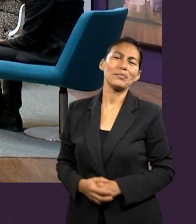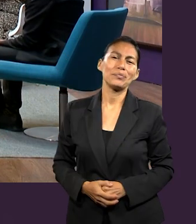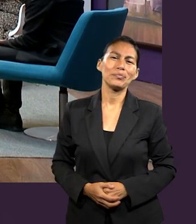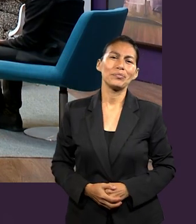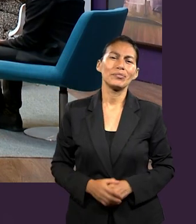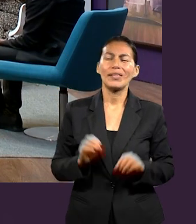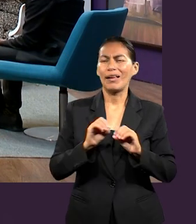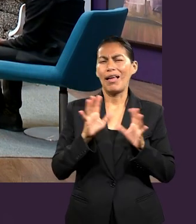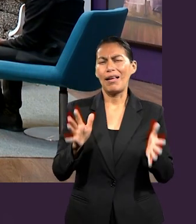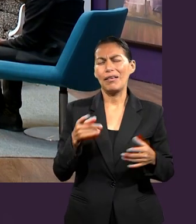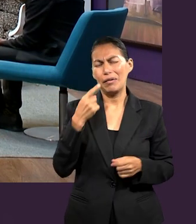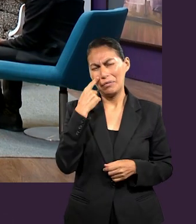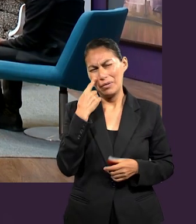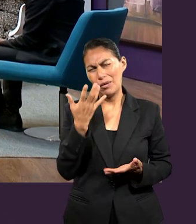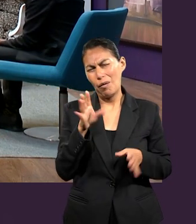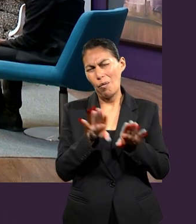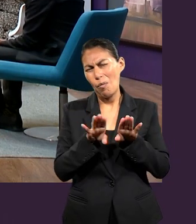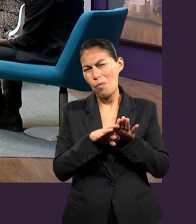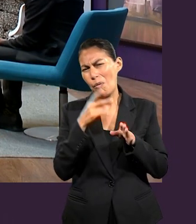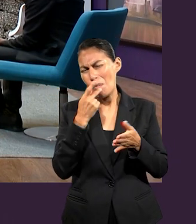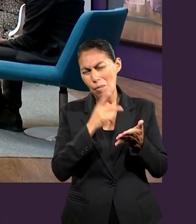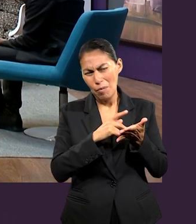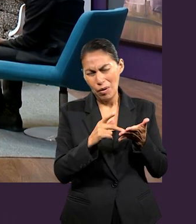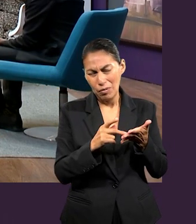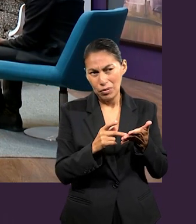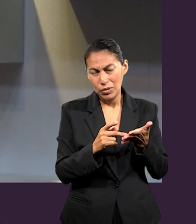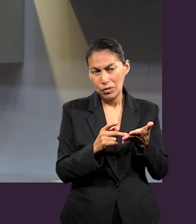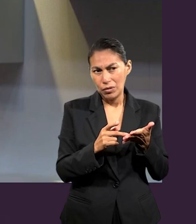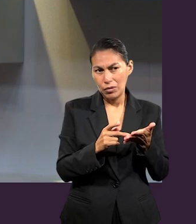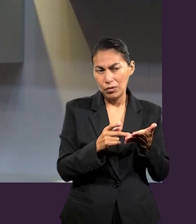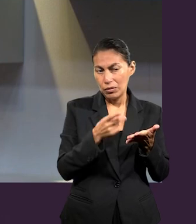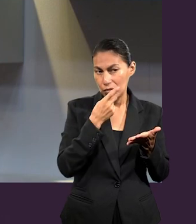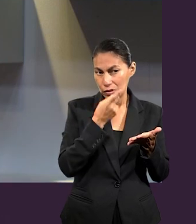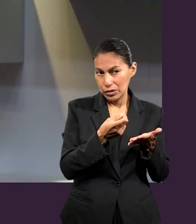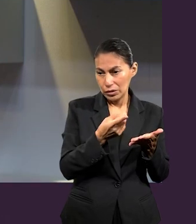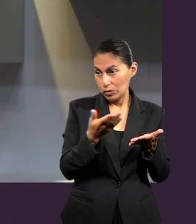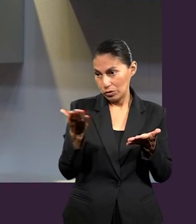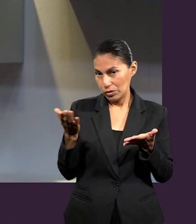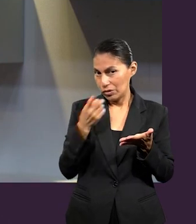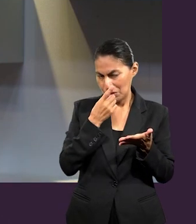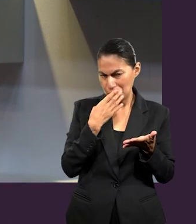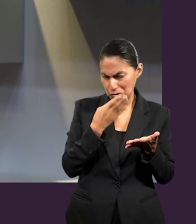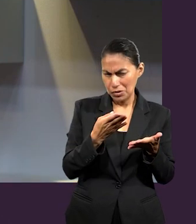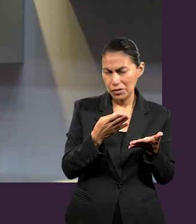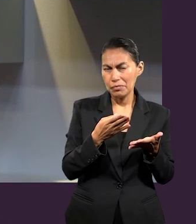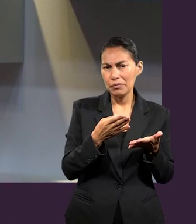Pablo haciendo una mezcla de lo que ustedes han dicho que ha sido genial,